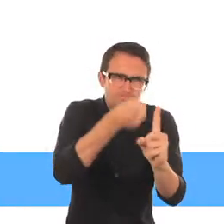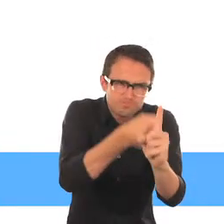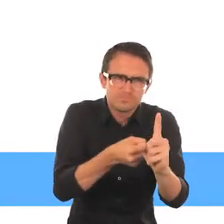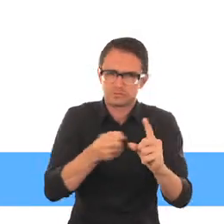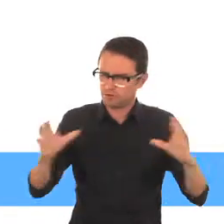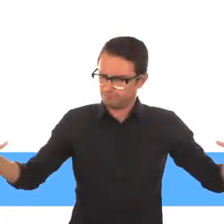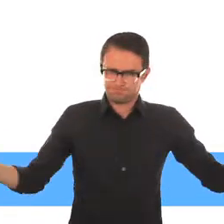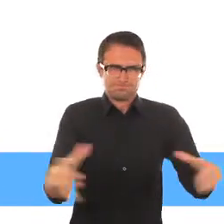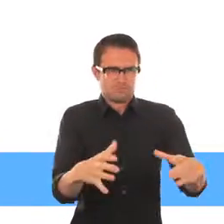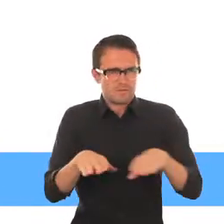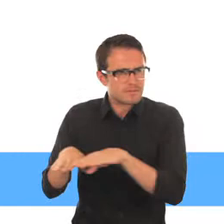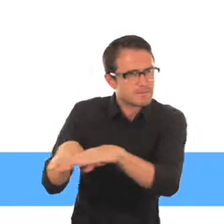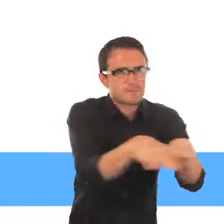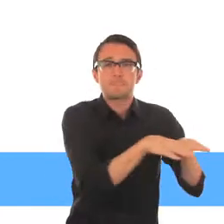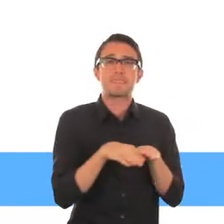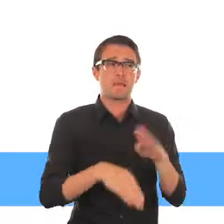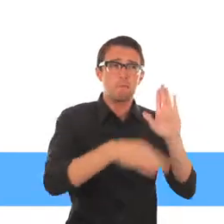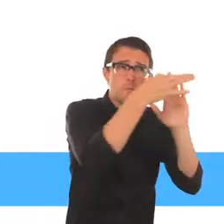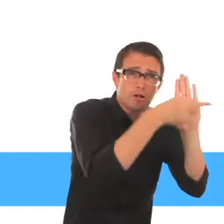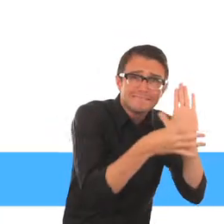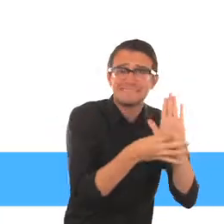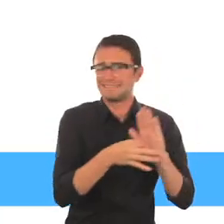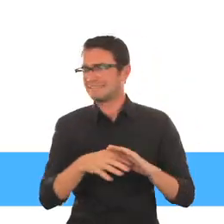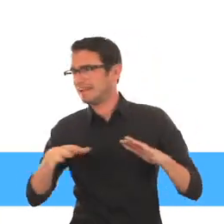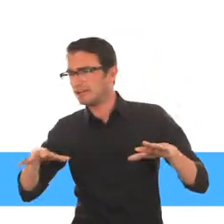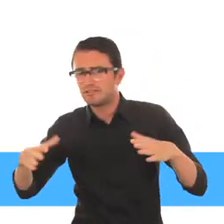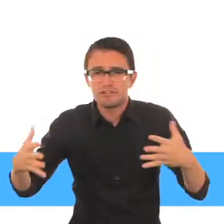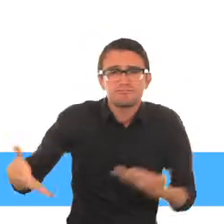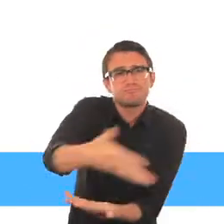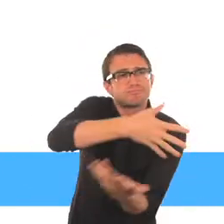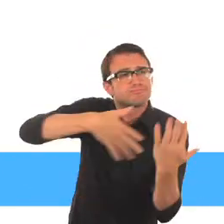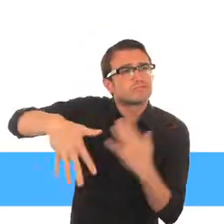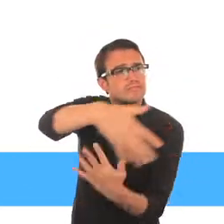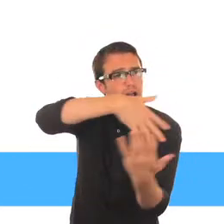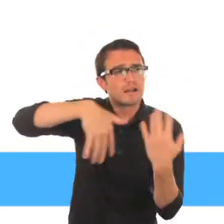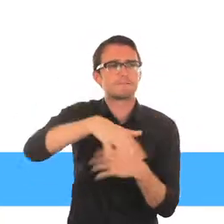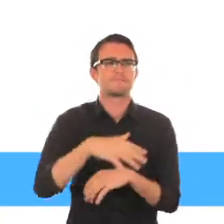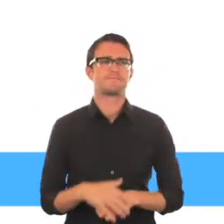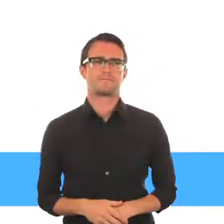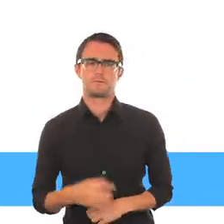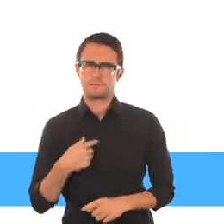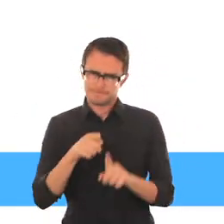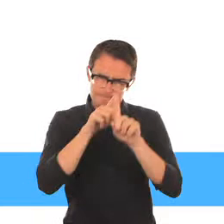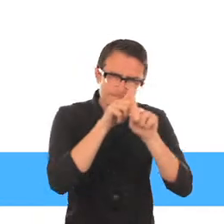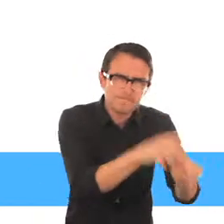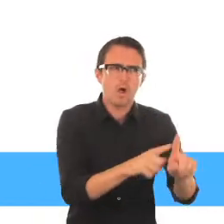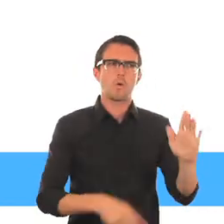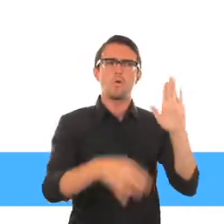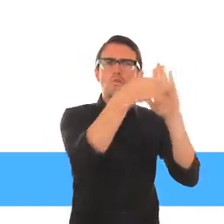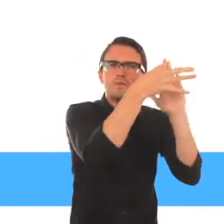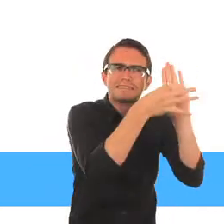grupos marginados en políticas y prácticas sociales Como estrategia importante para apoyar nuestro trabajo, debemos adherirnos a los